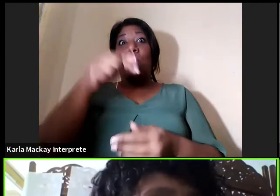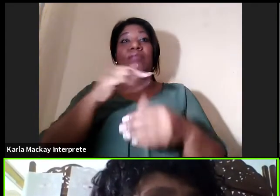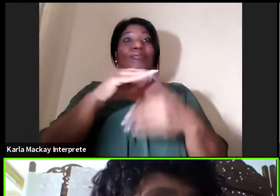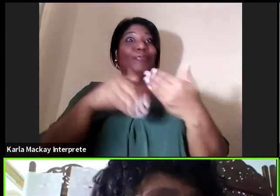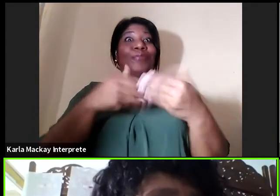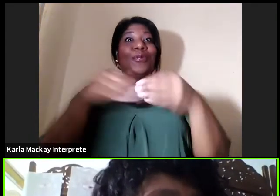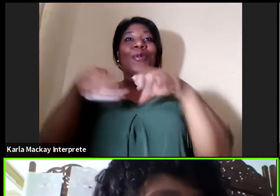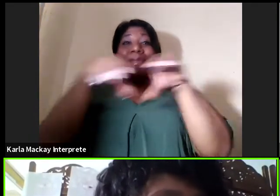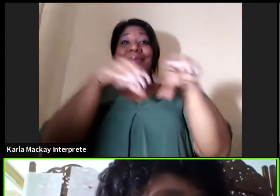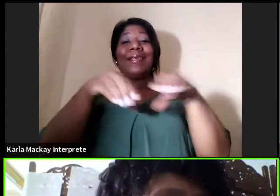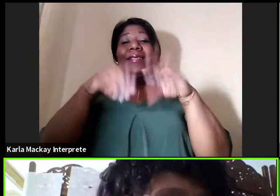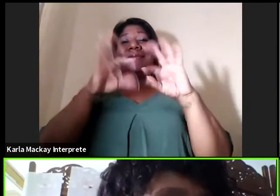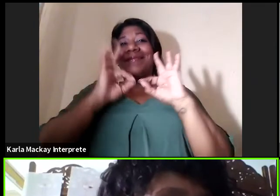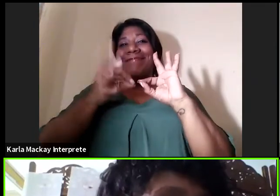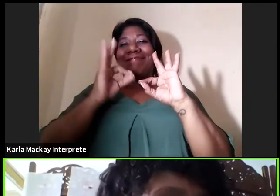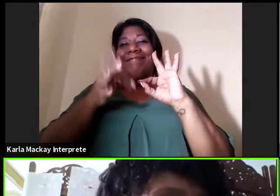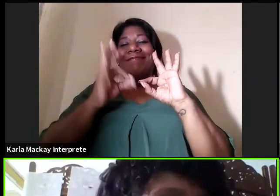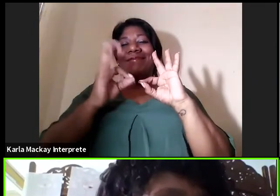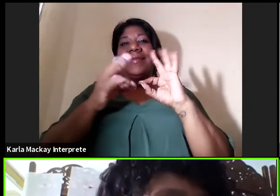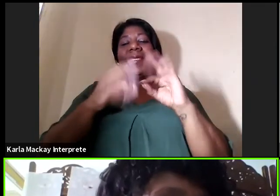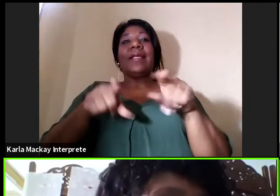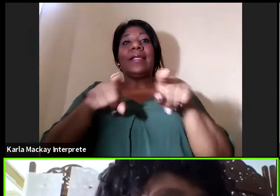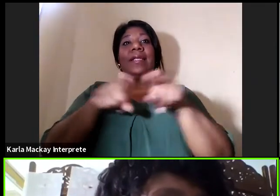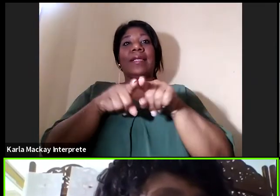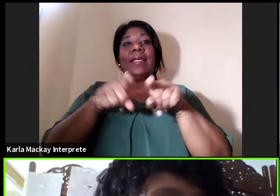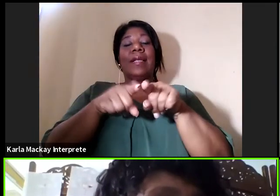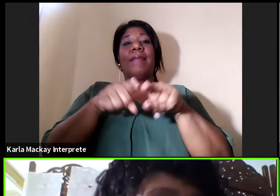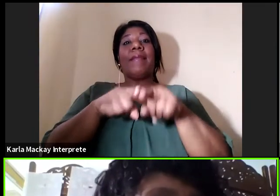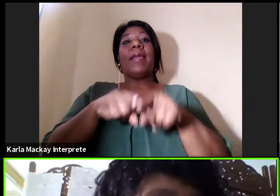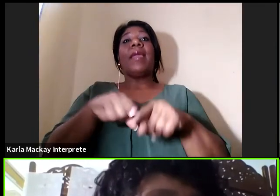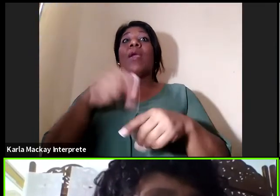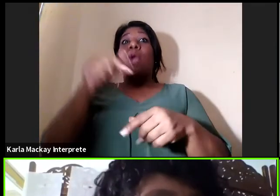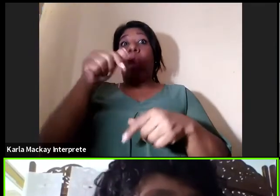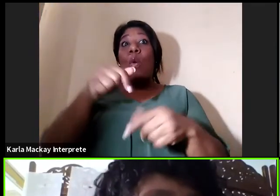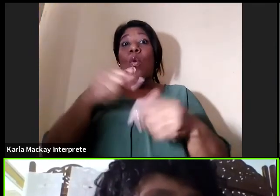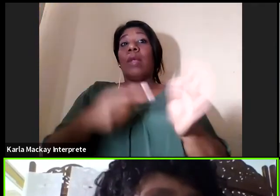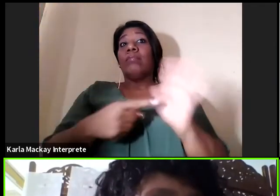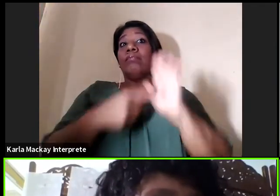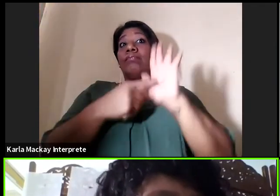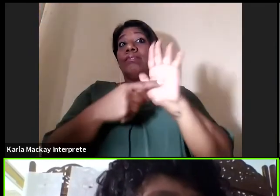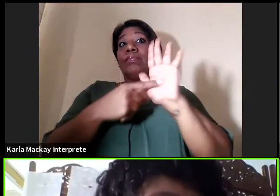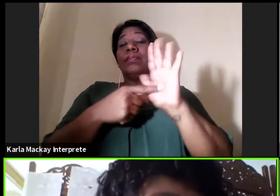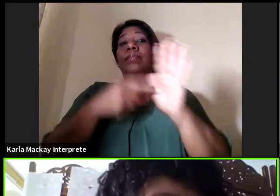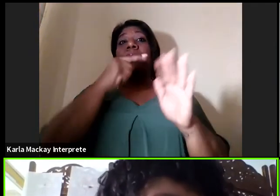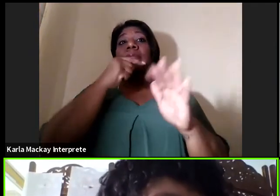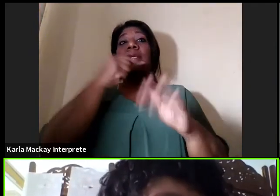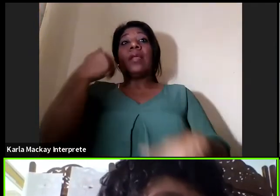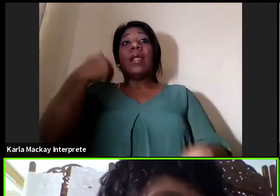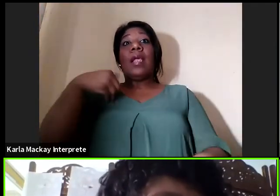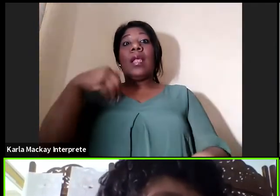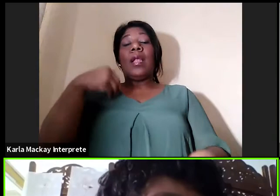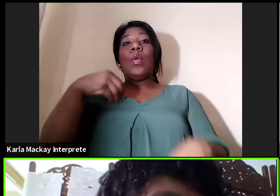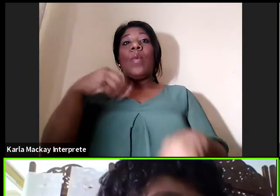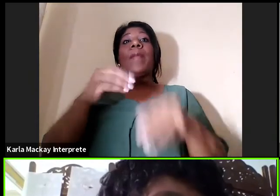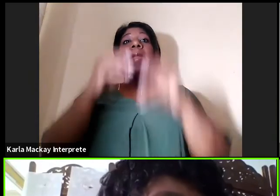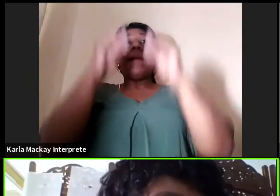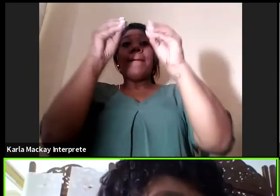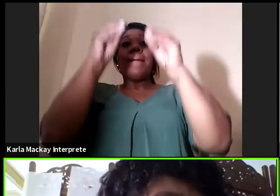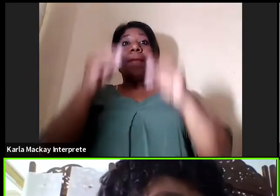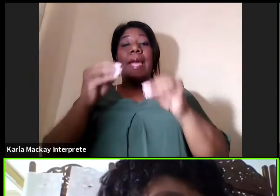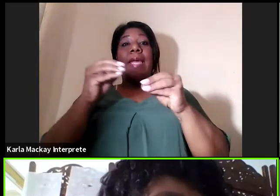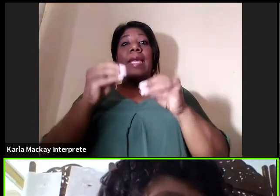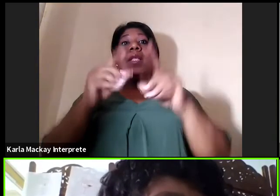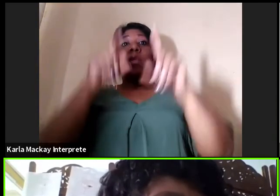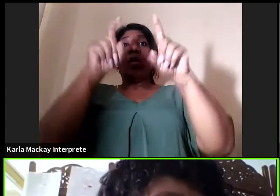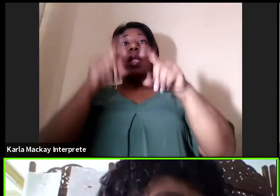El doctor Raúl Archibald es el maestro de educación primaria, creador de